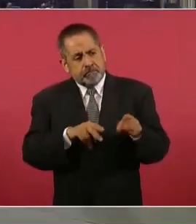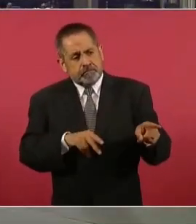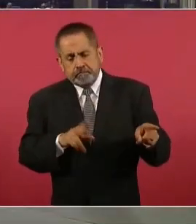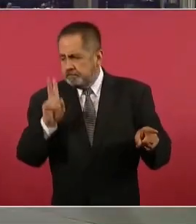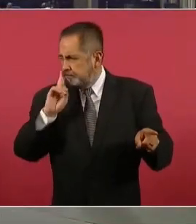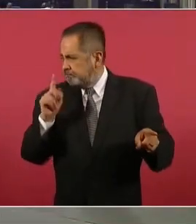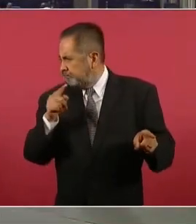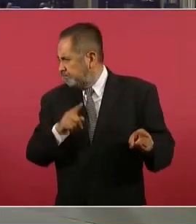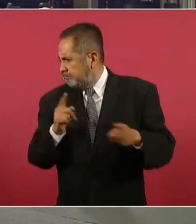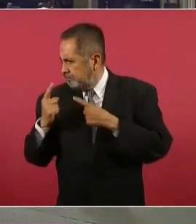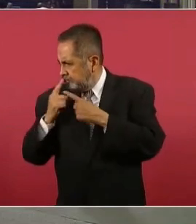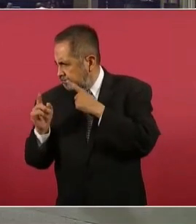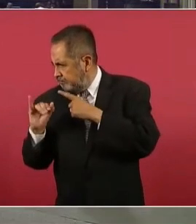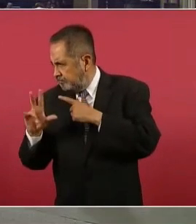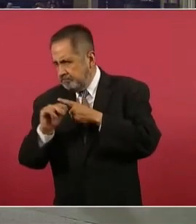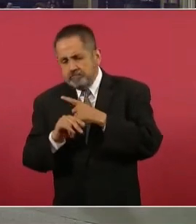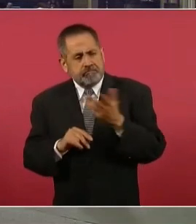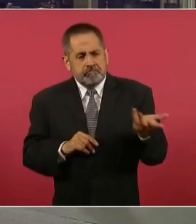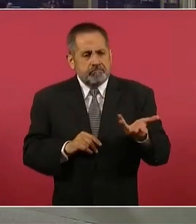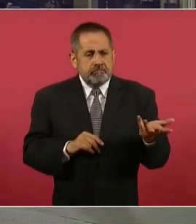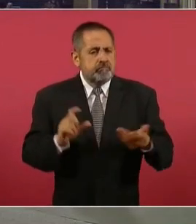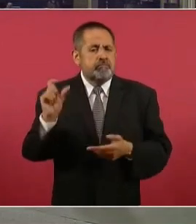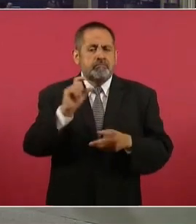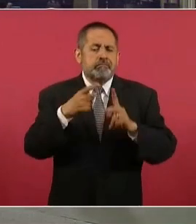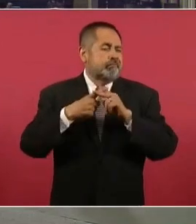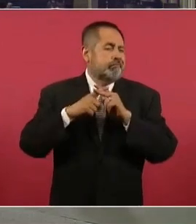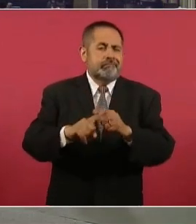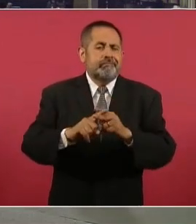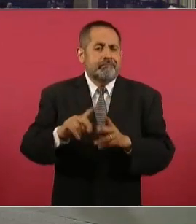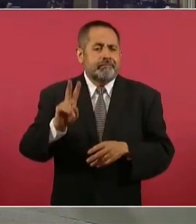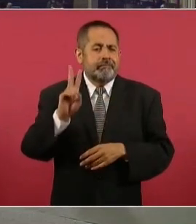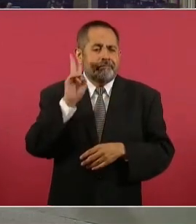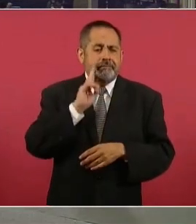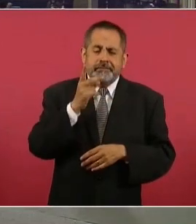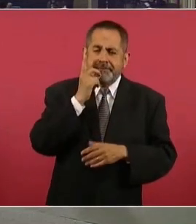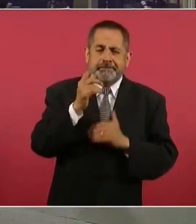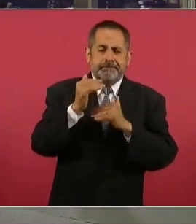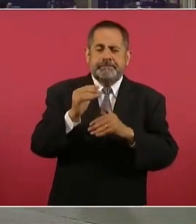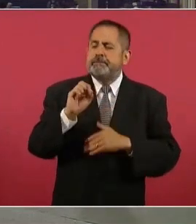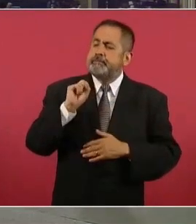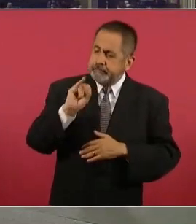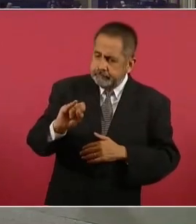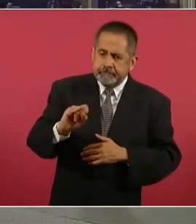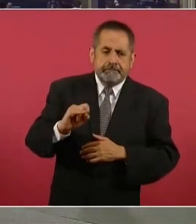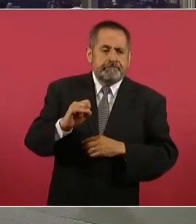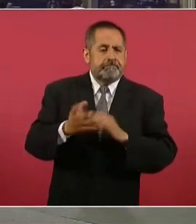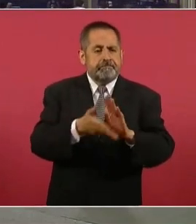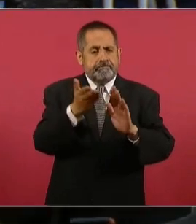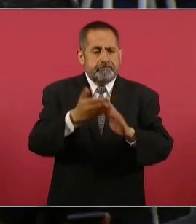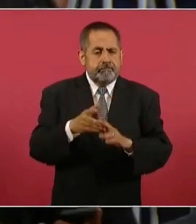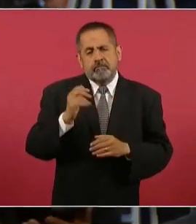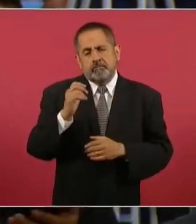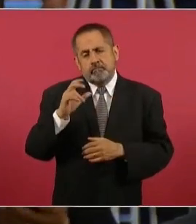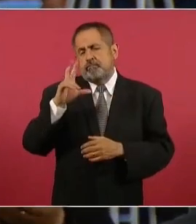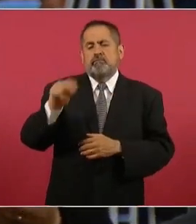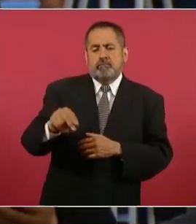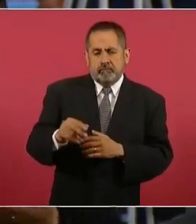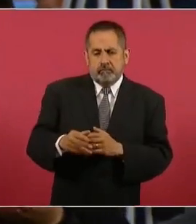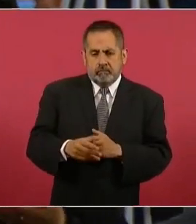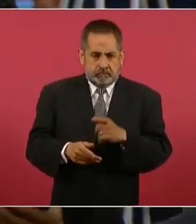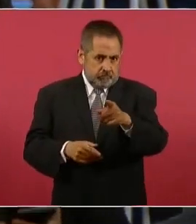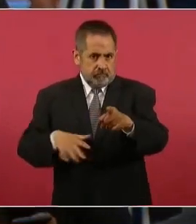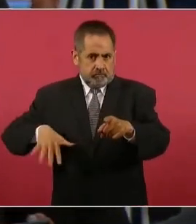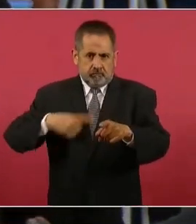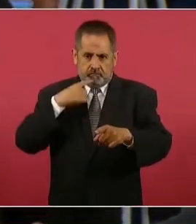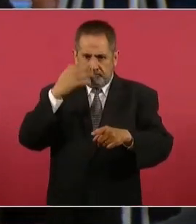factible o no su construcción? ¿Cuándo pudiera ser aproximadamente un límite de tiempo?, ya que usted mismo ha dicho que las obras